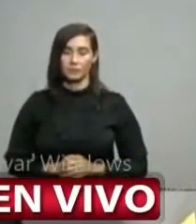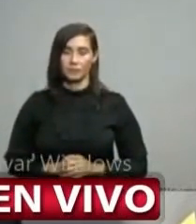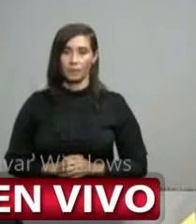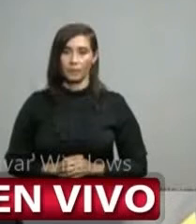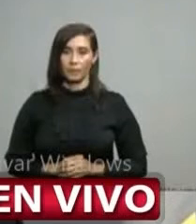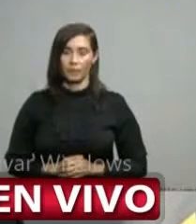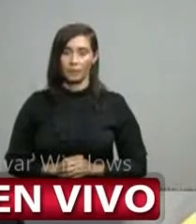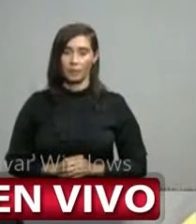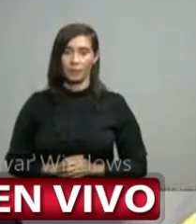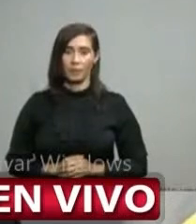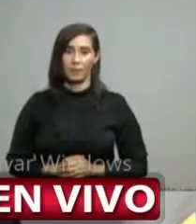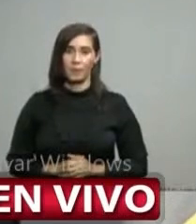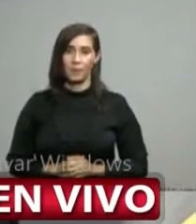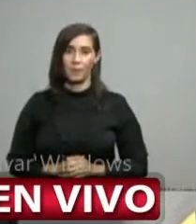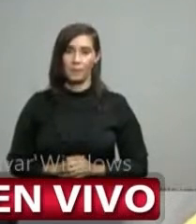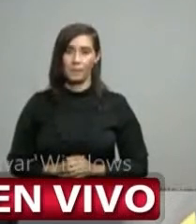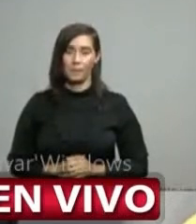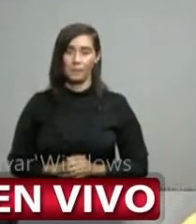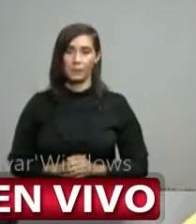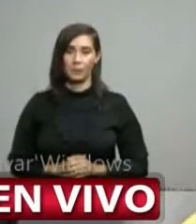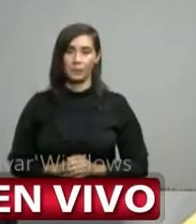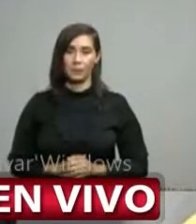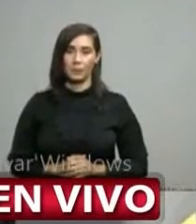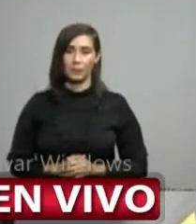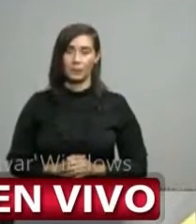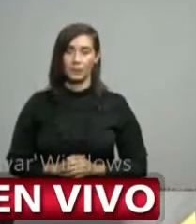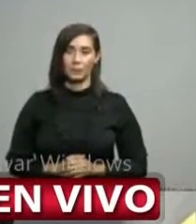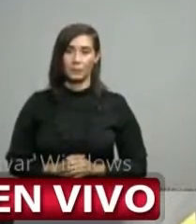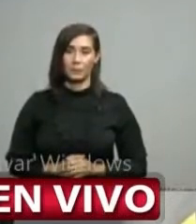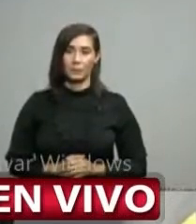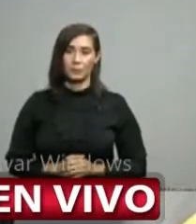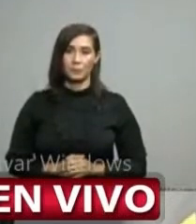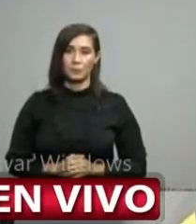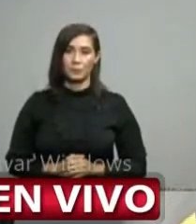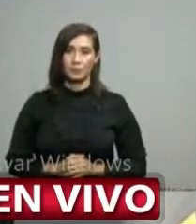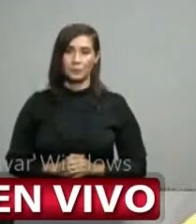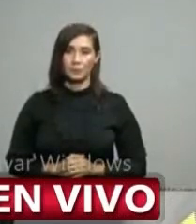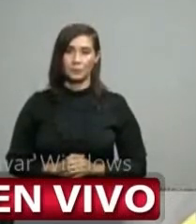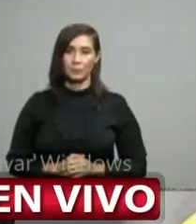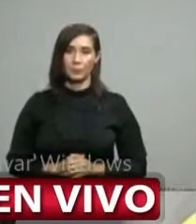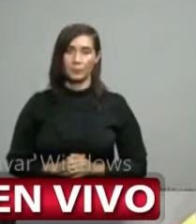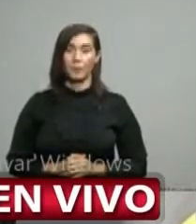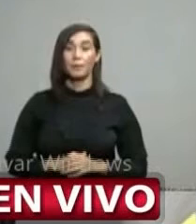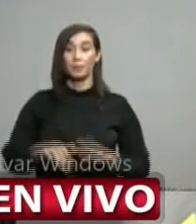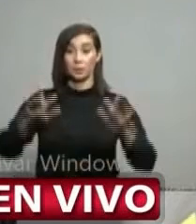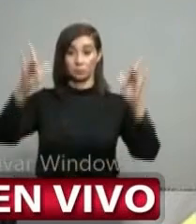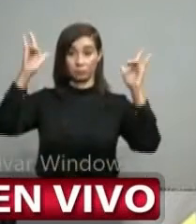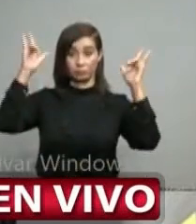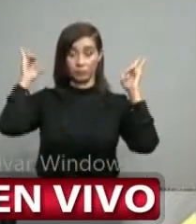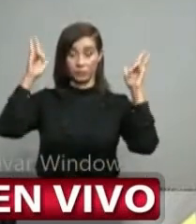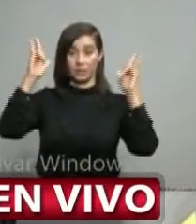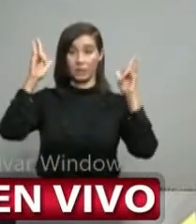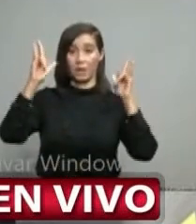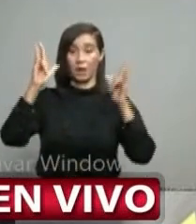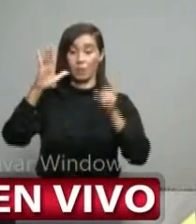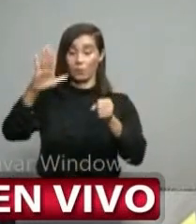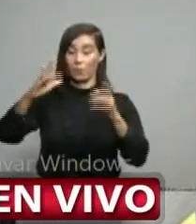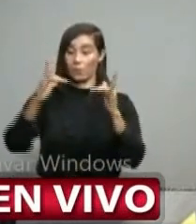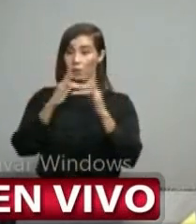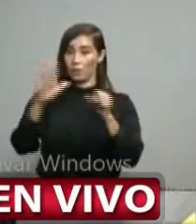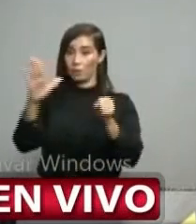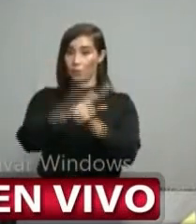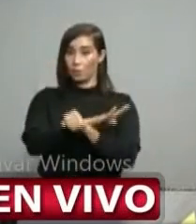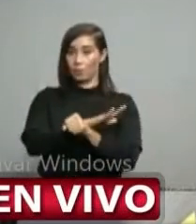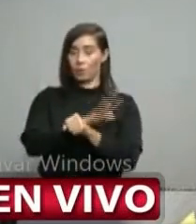correlación la tasa de ocupación hospitalaria para COVID en Santiago es de